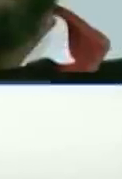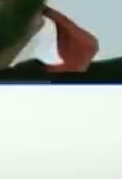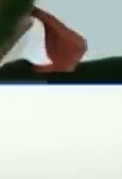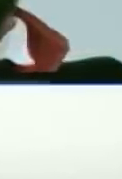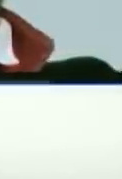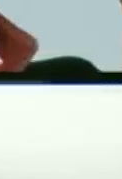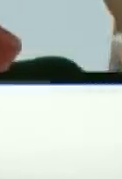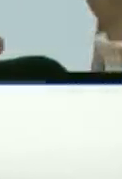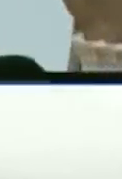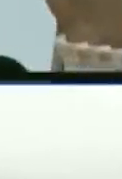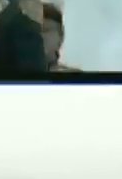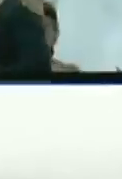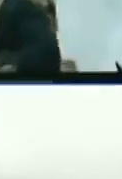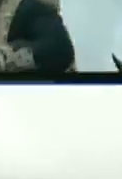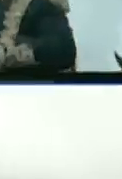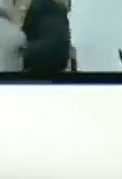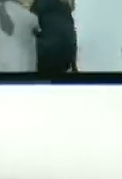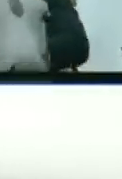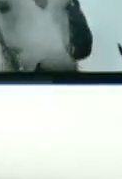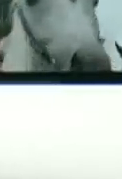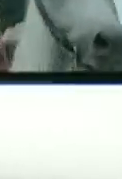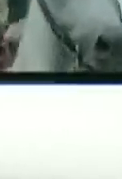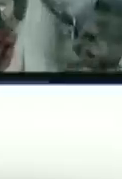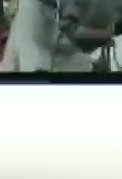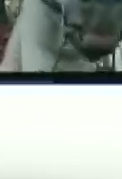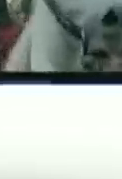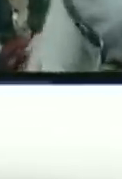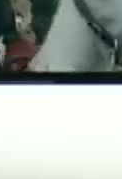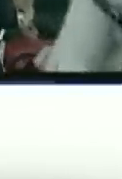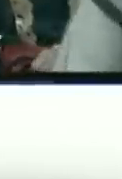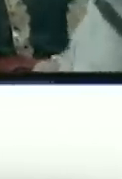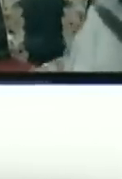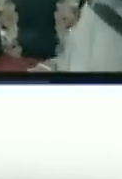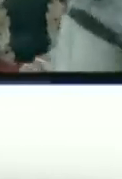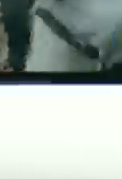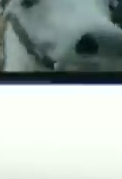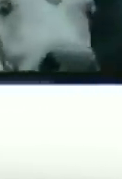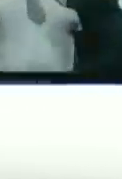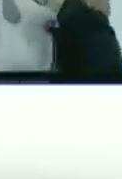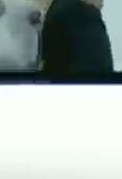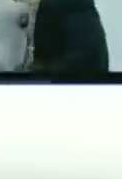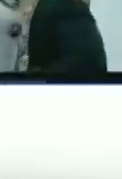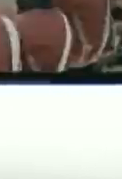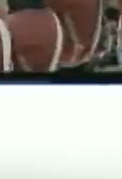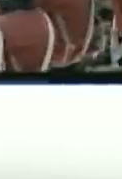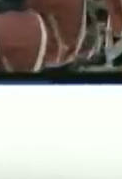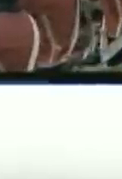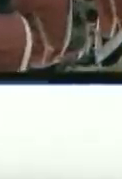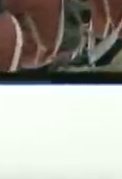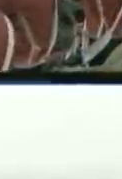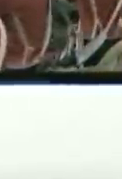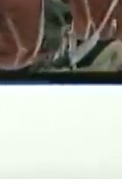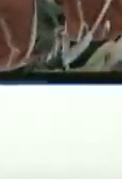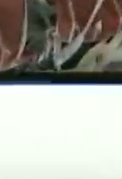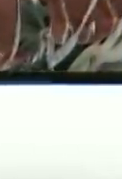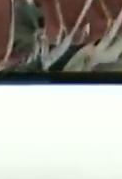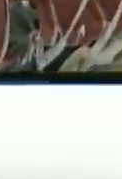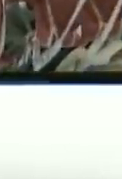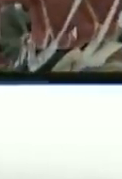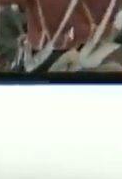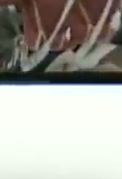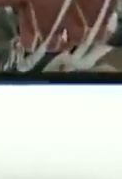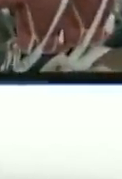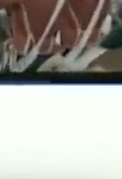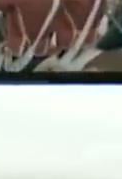dice? simplemente el casting es o sea basado a lo que yo realmente hago mi experiencia artística